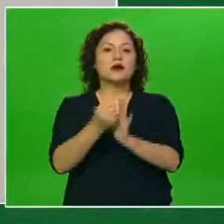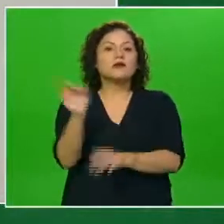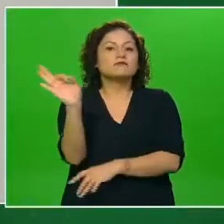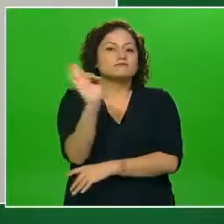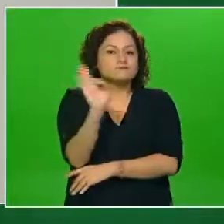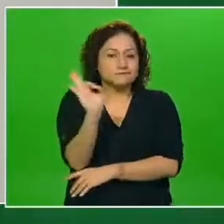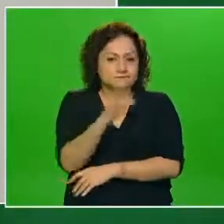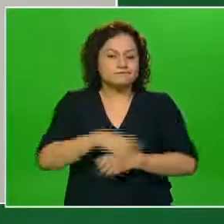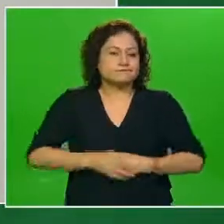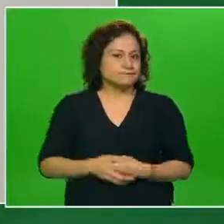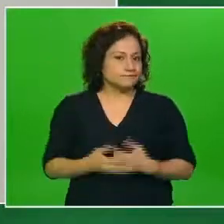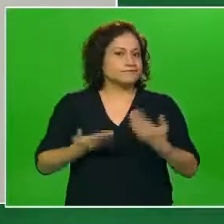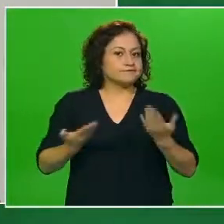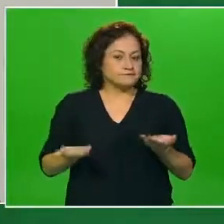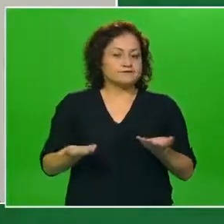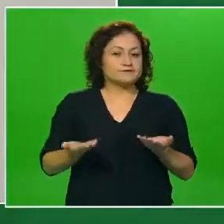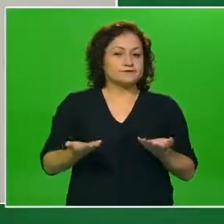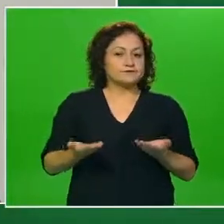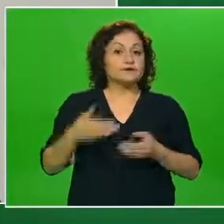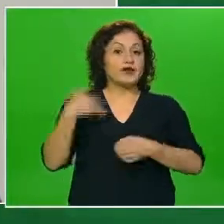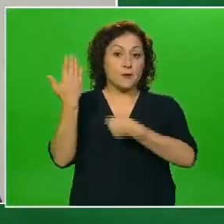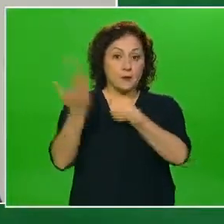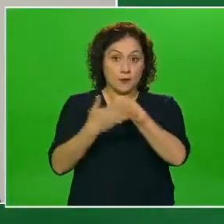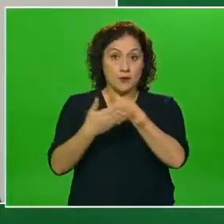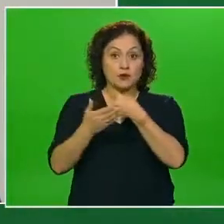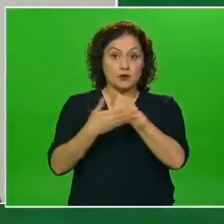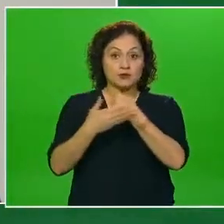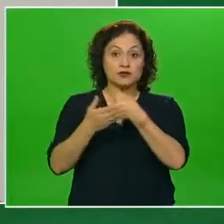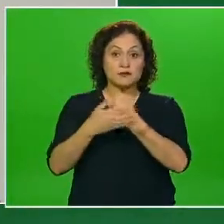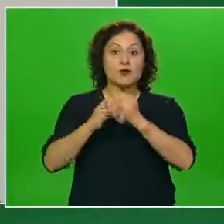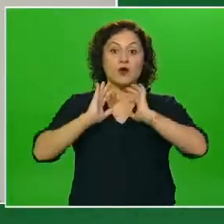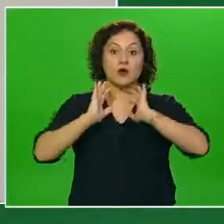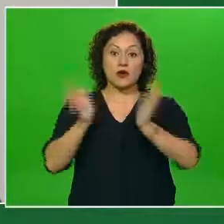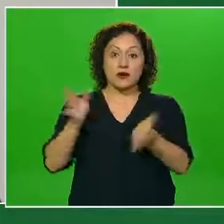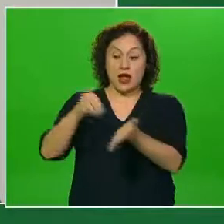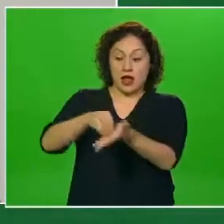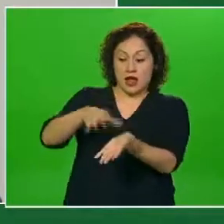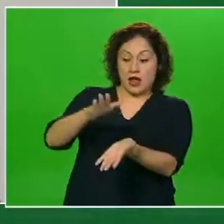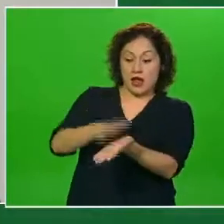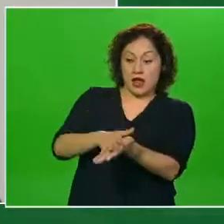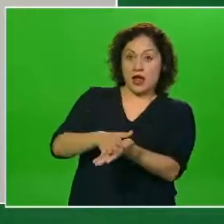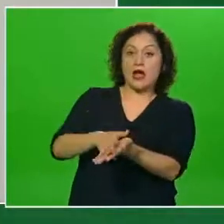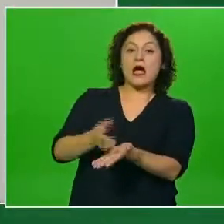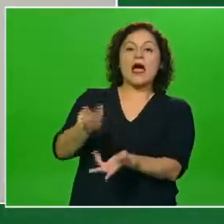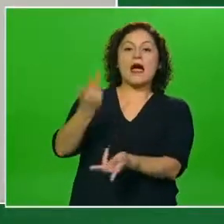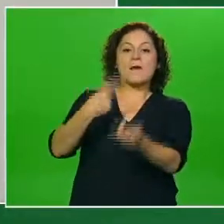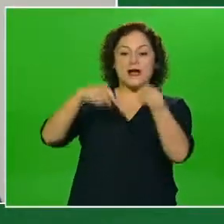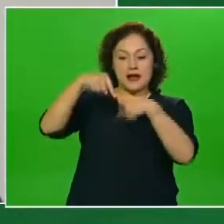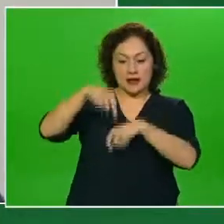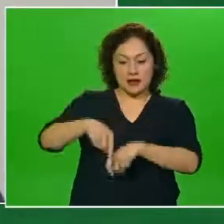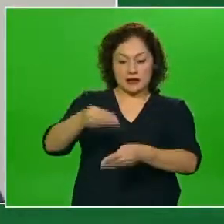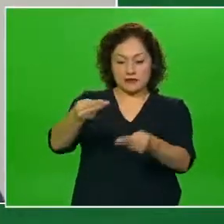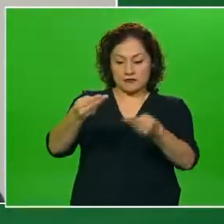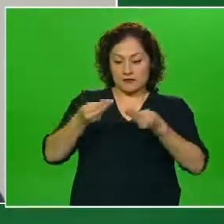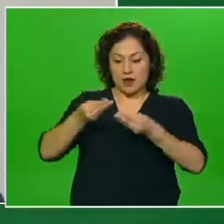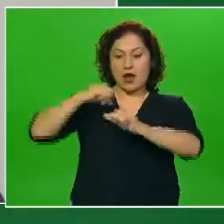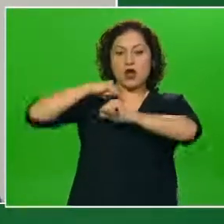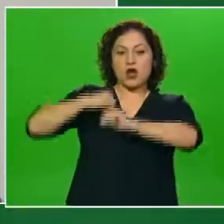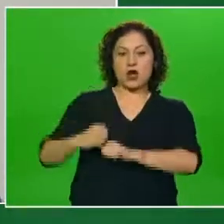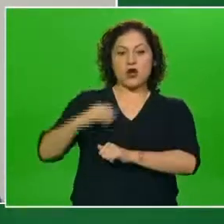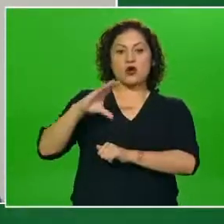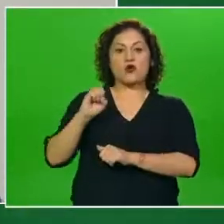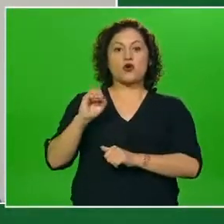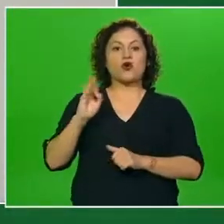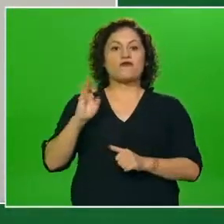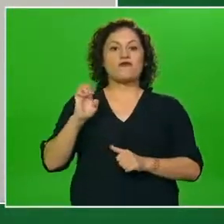esto cuando sea así expedido y en su momento nuestra COFEPRIS en México lo estudie y también